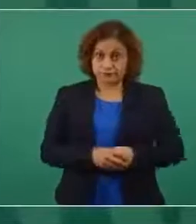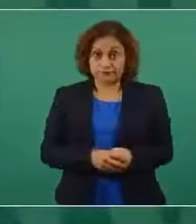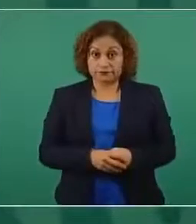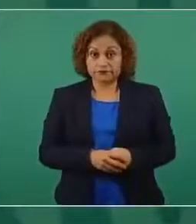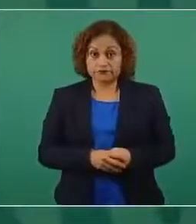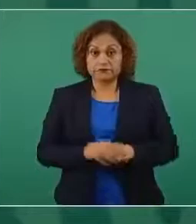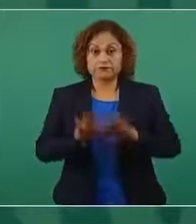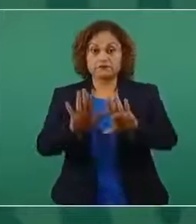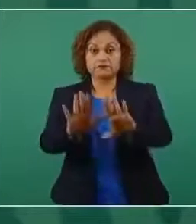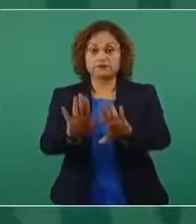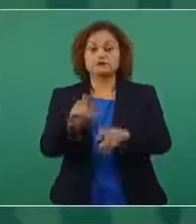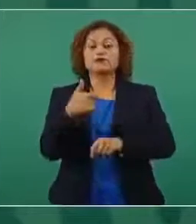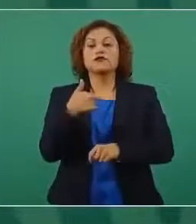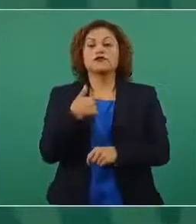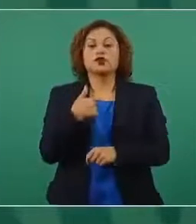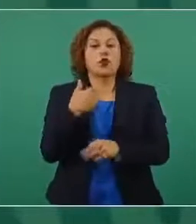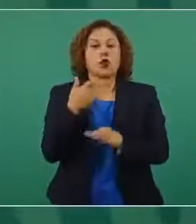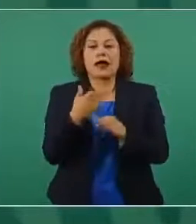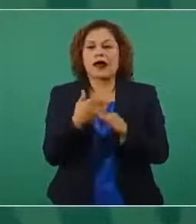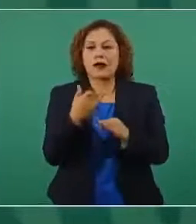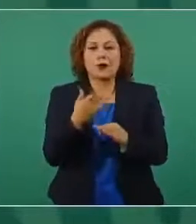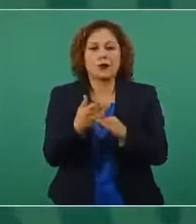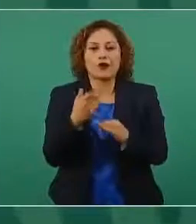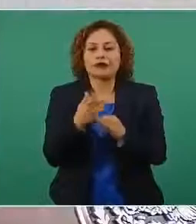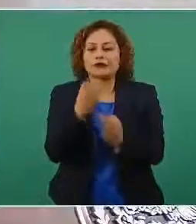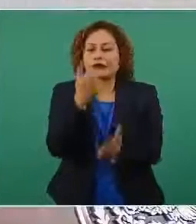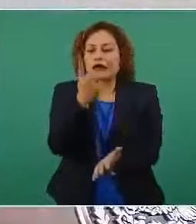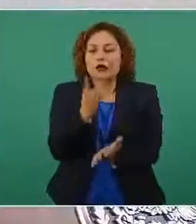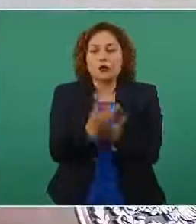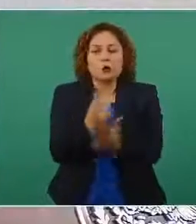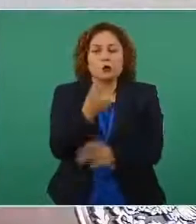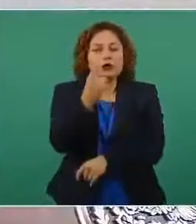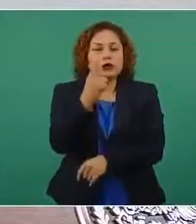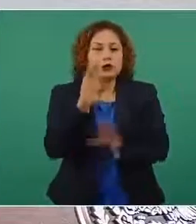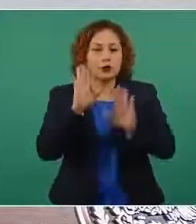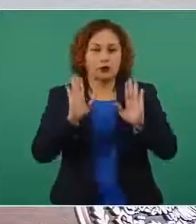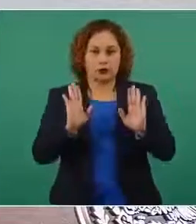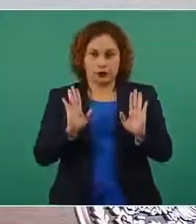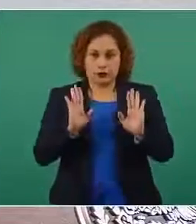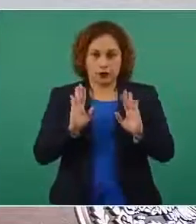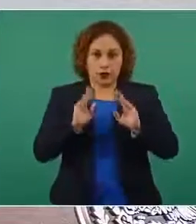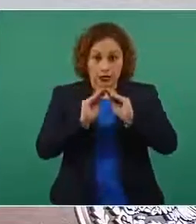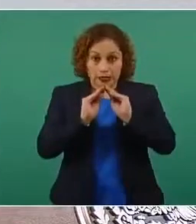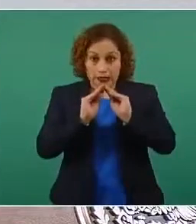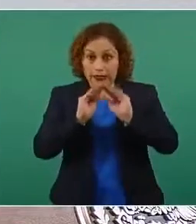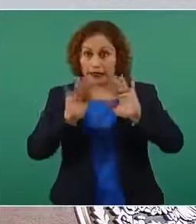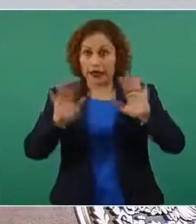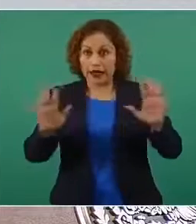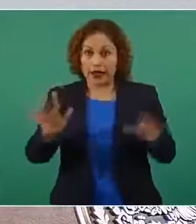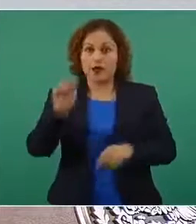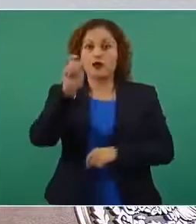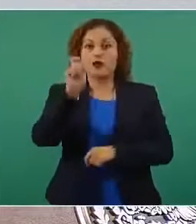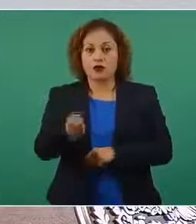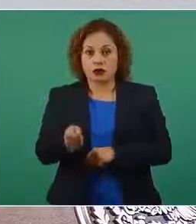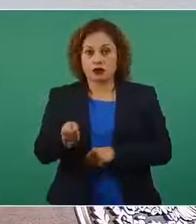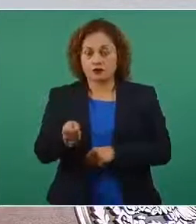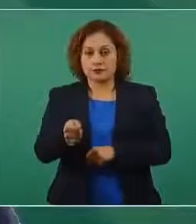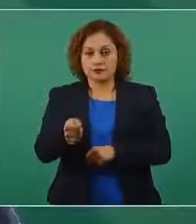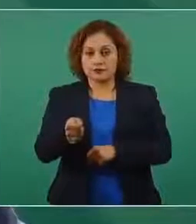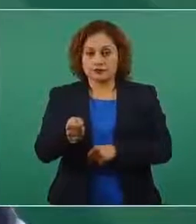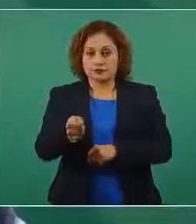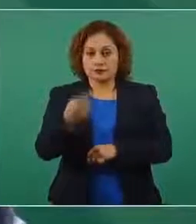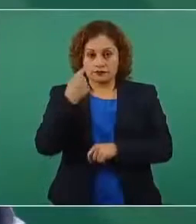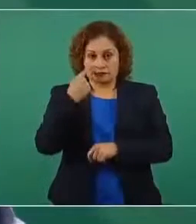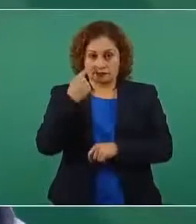Yo nada más lo que quiero es que quede claro, porque hicieron una conferencia